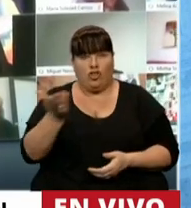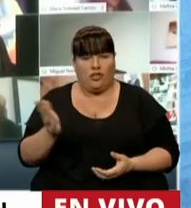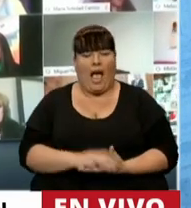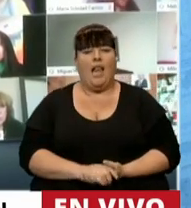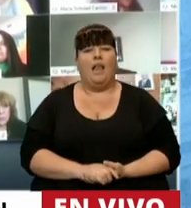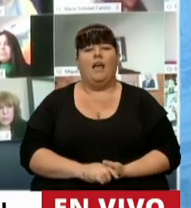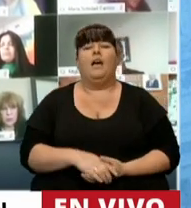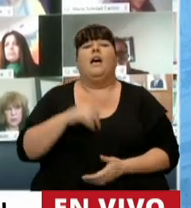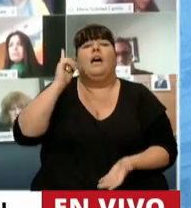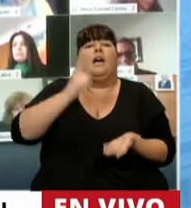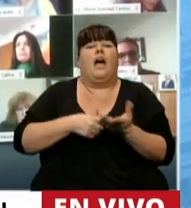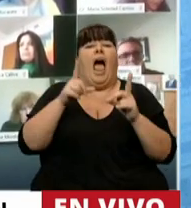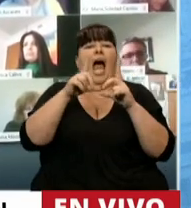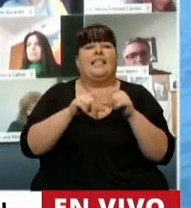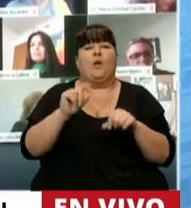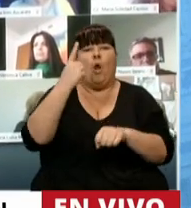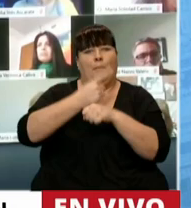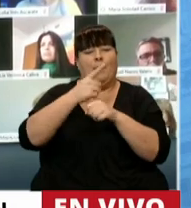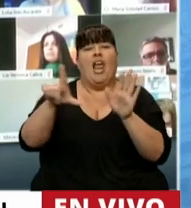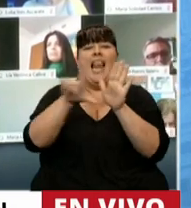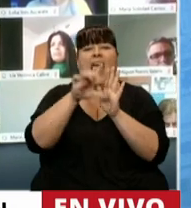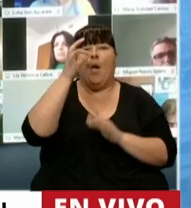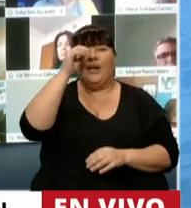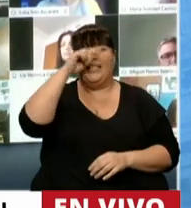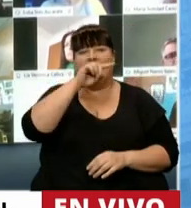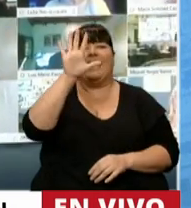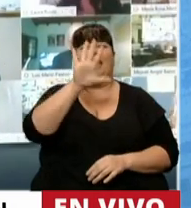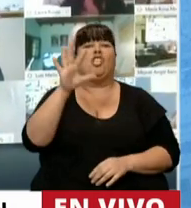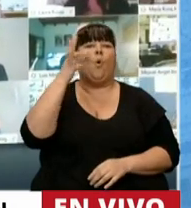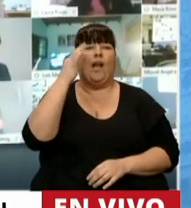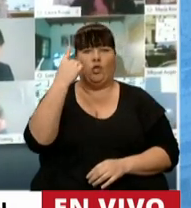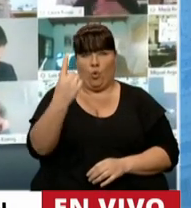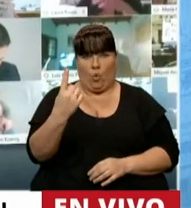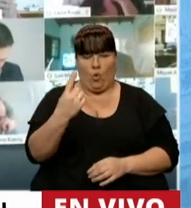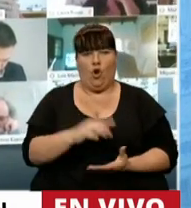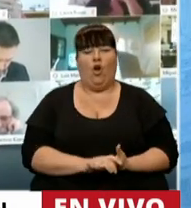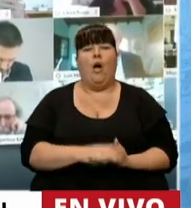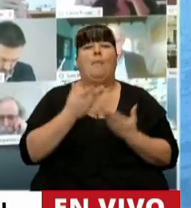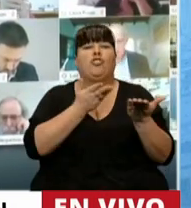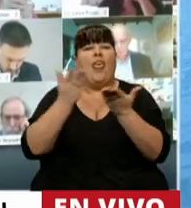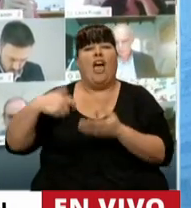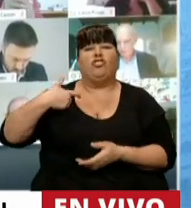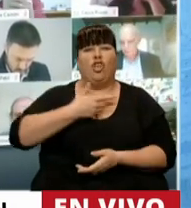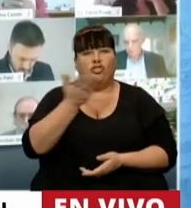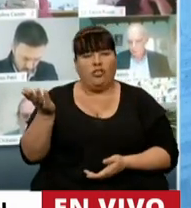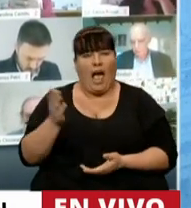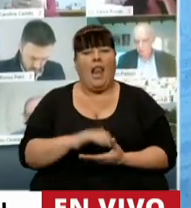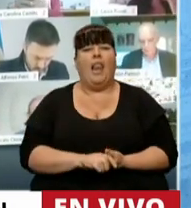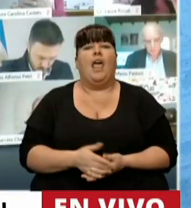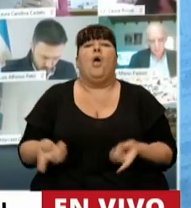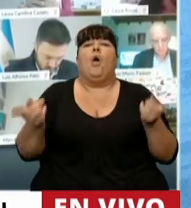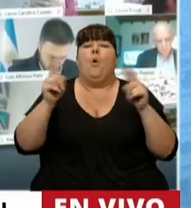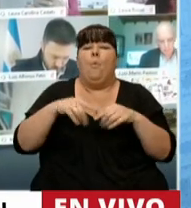declarada por el artículo primero de la ley 27.541 de solidaridad social y